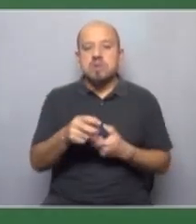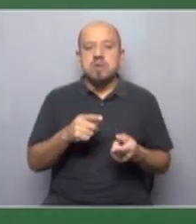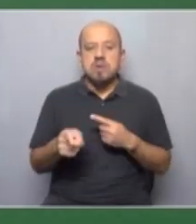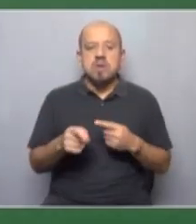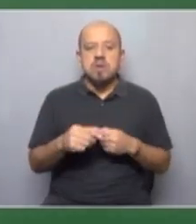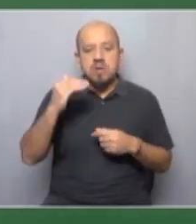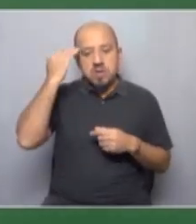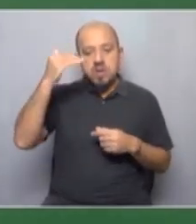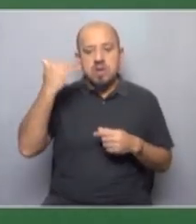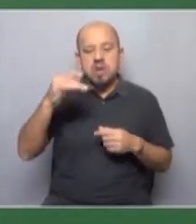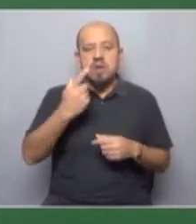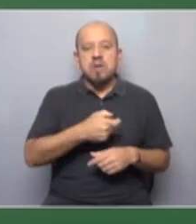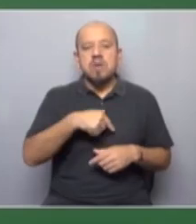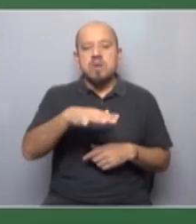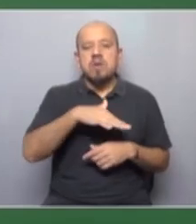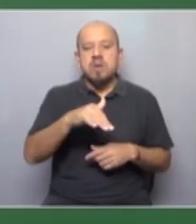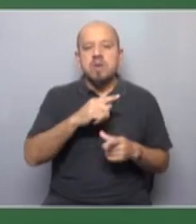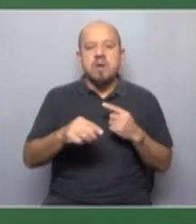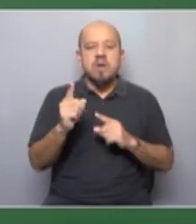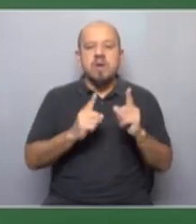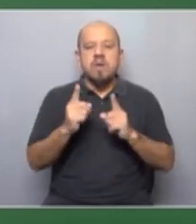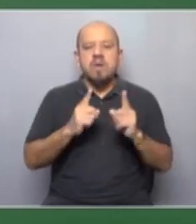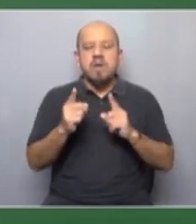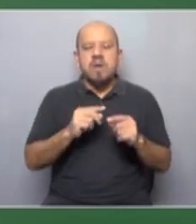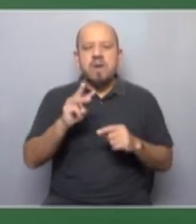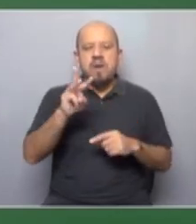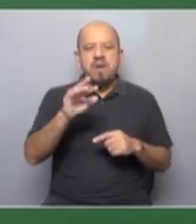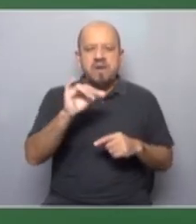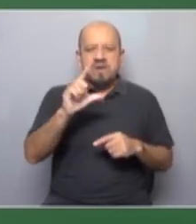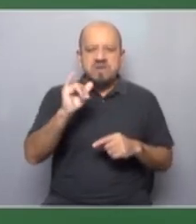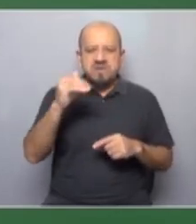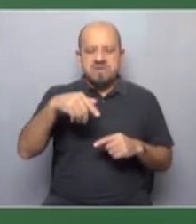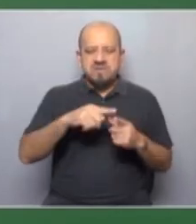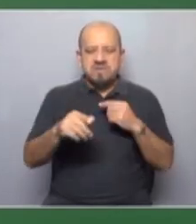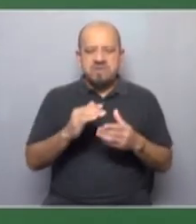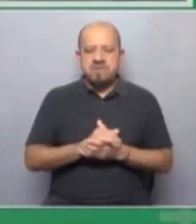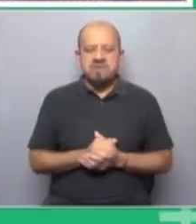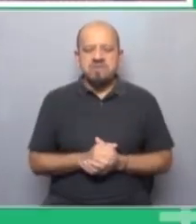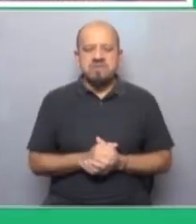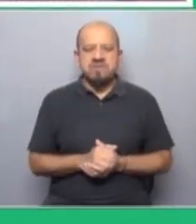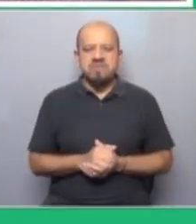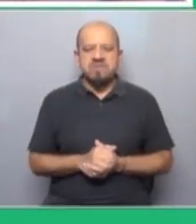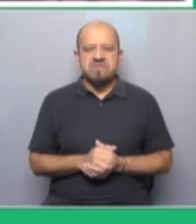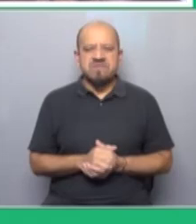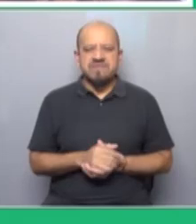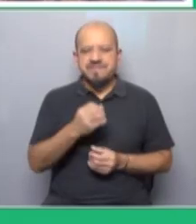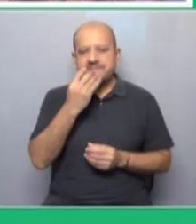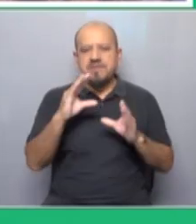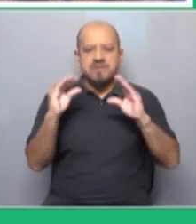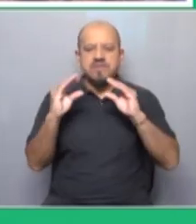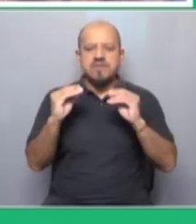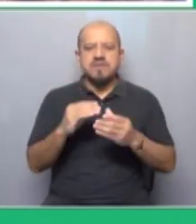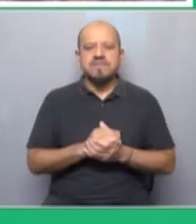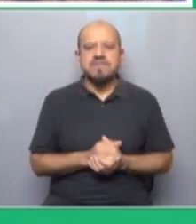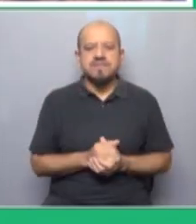al profesor de Sociología de la Universidad de Santa Bárbara, a William Robinson. William, buenas noches. ¿Nos escuchás? Sí, muy buenas noches.